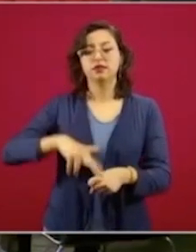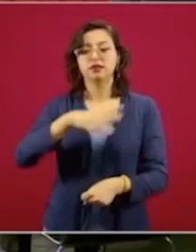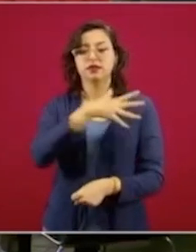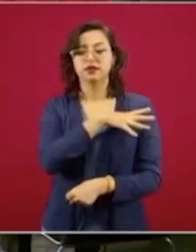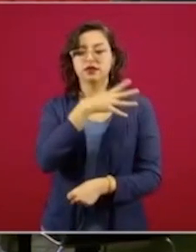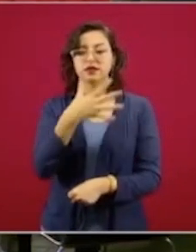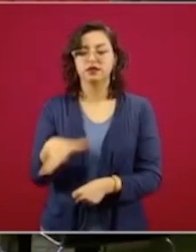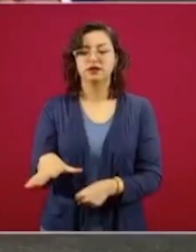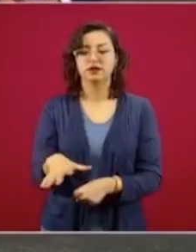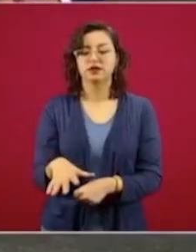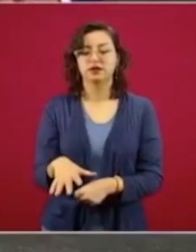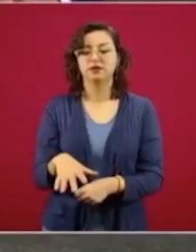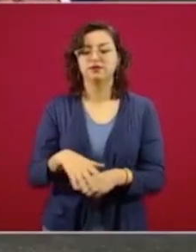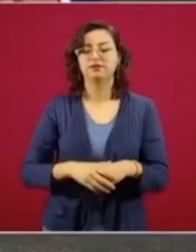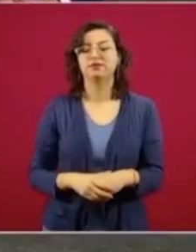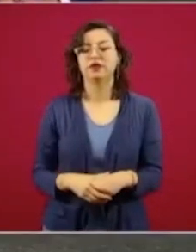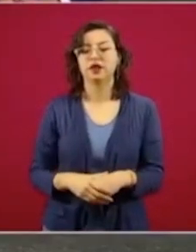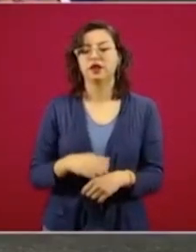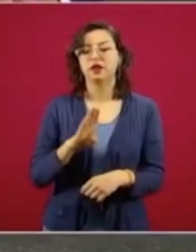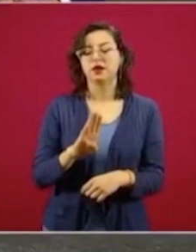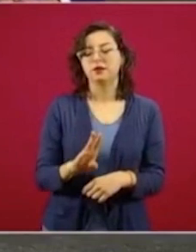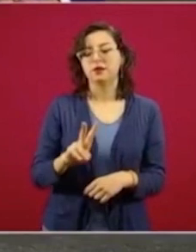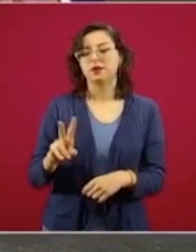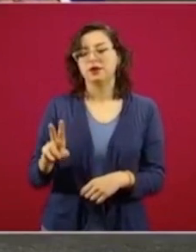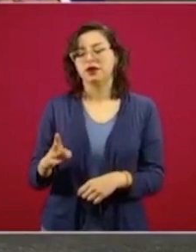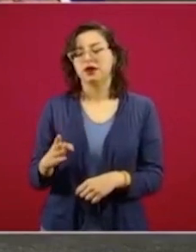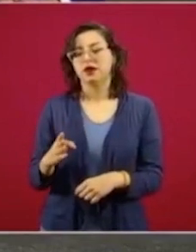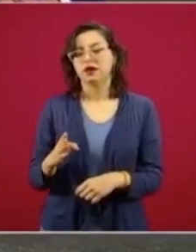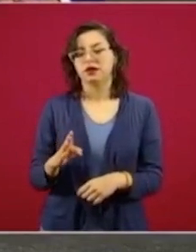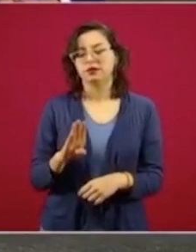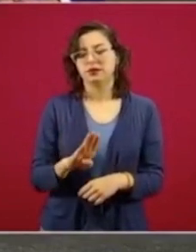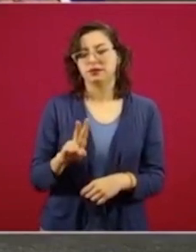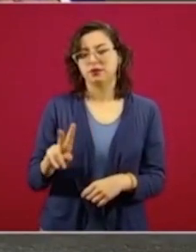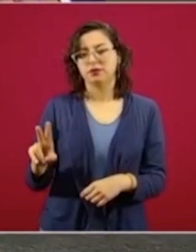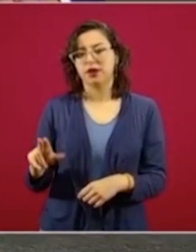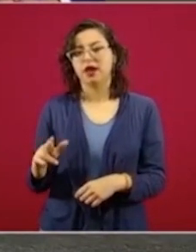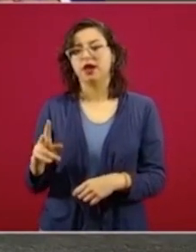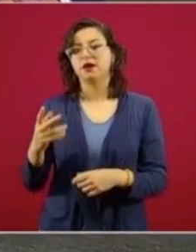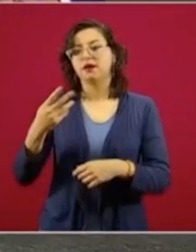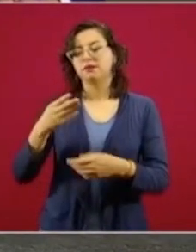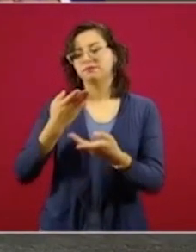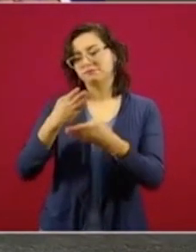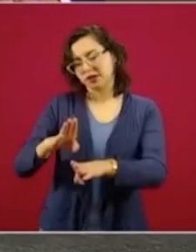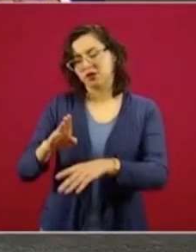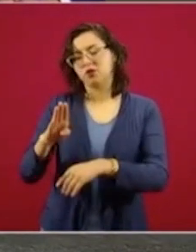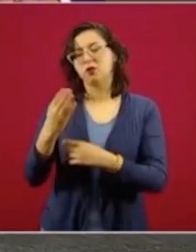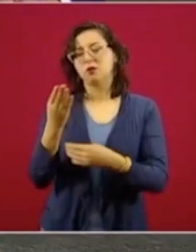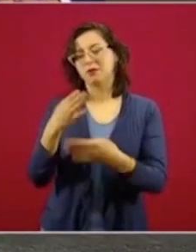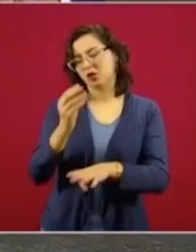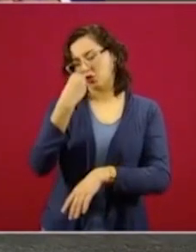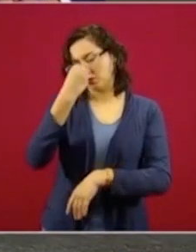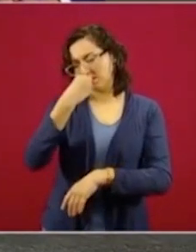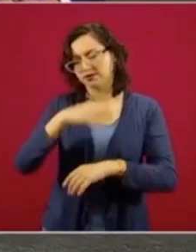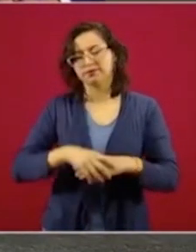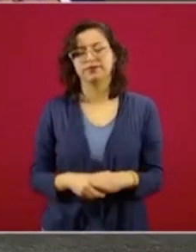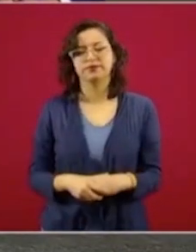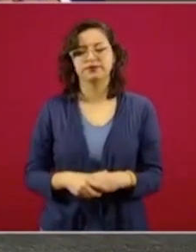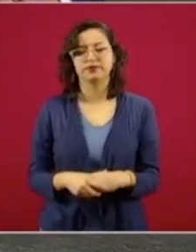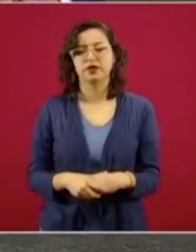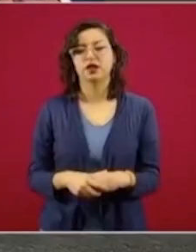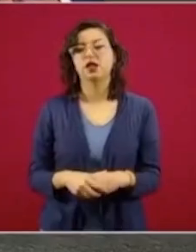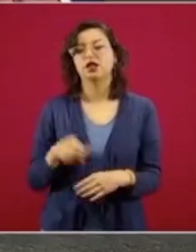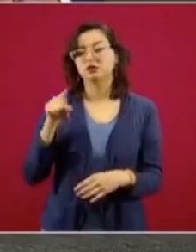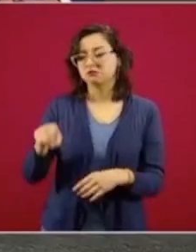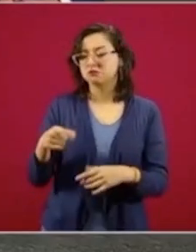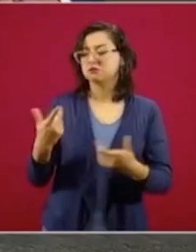BBV Bancomer y quien desde un principio ha estado muy cerca del gobierno y de las instituciones para